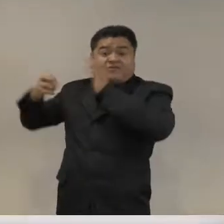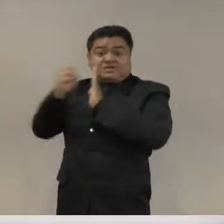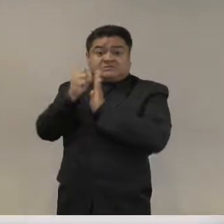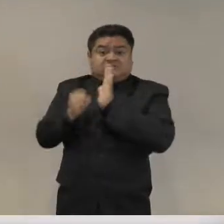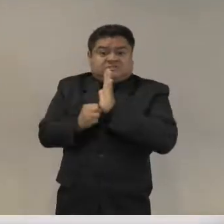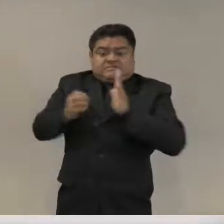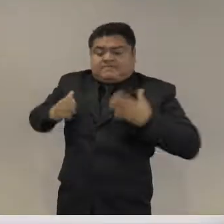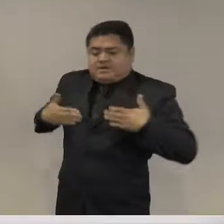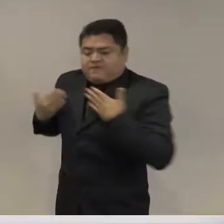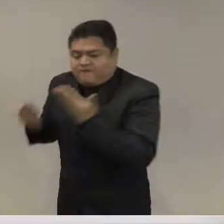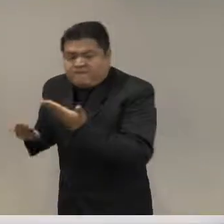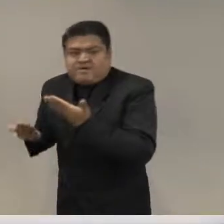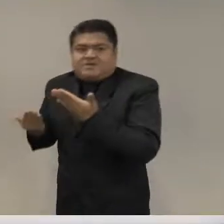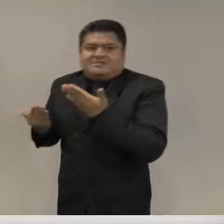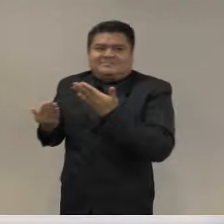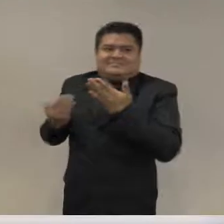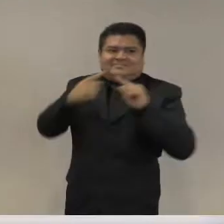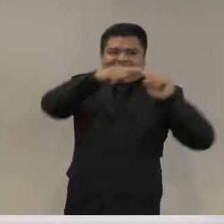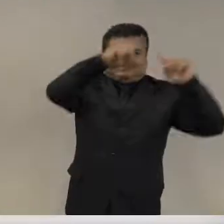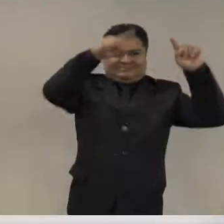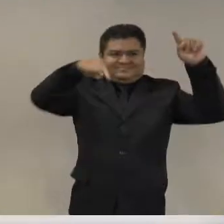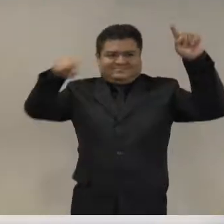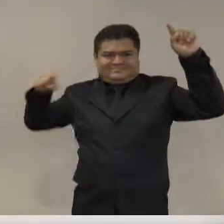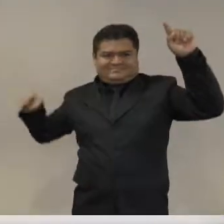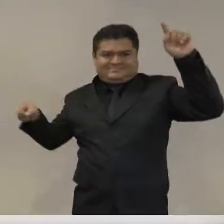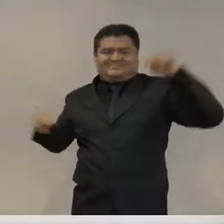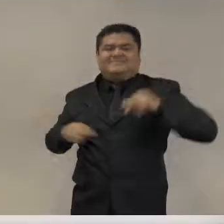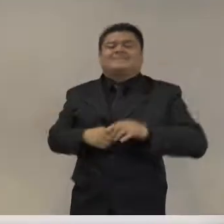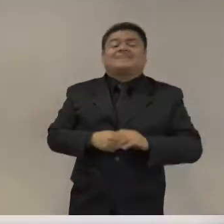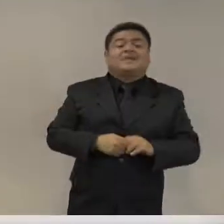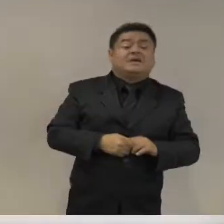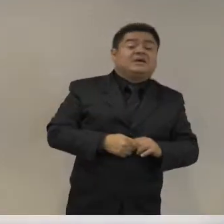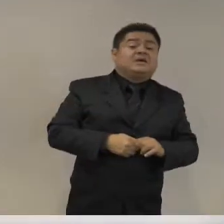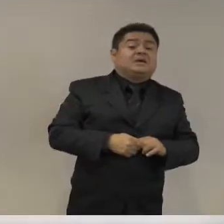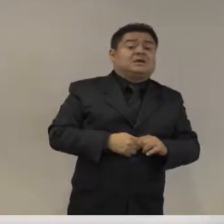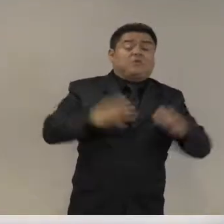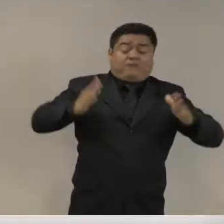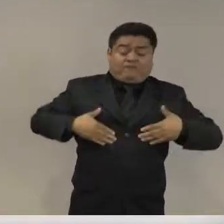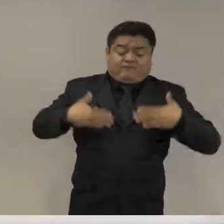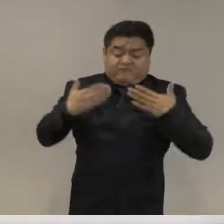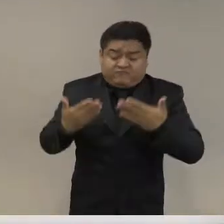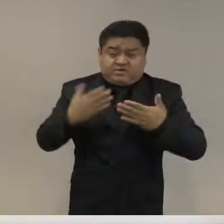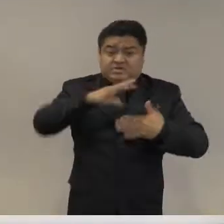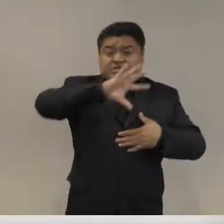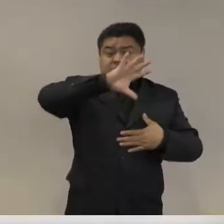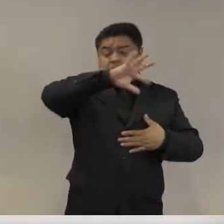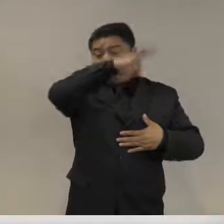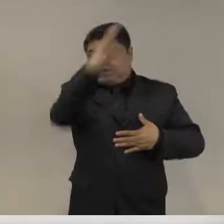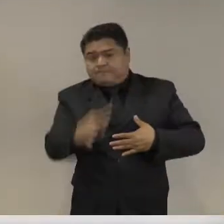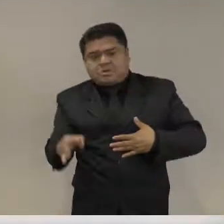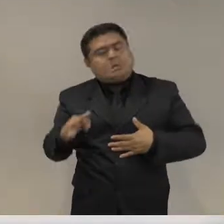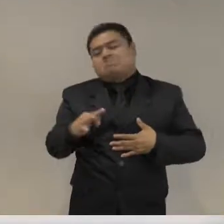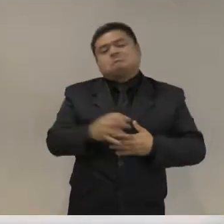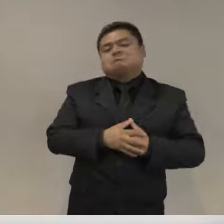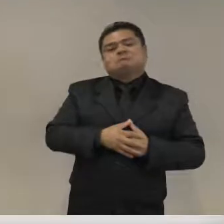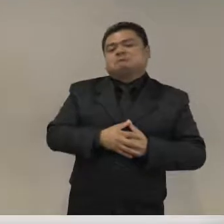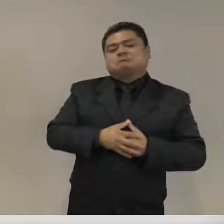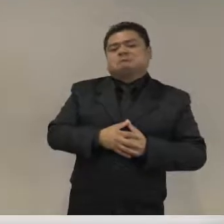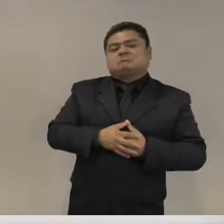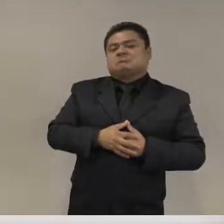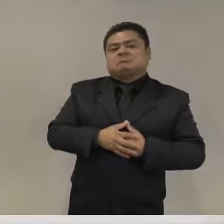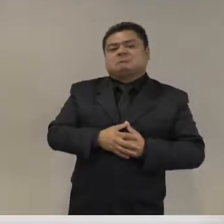En casi ninguno de los casos se supera el 50% entre los encuestados. Pero en varios casos,